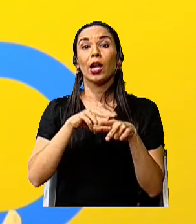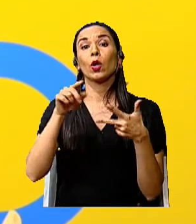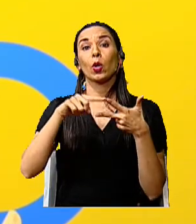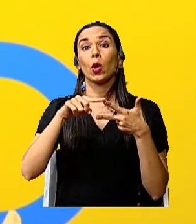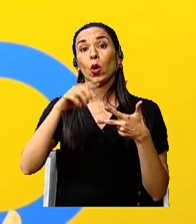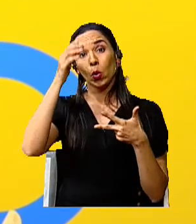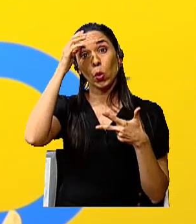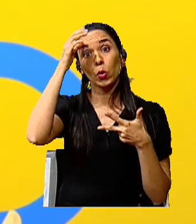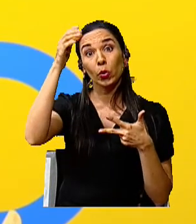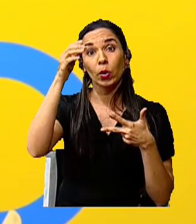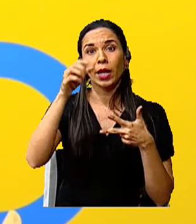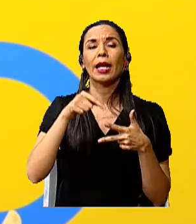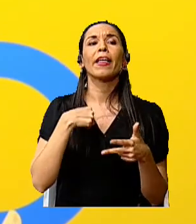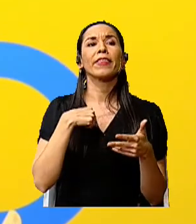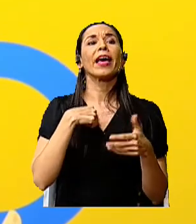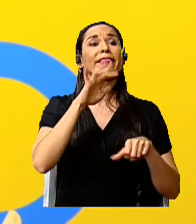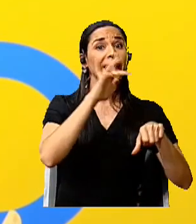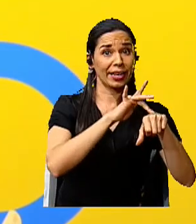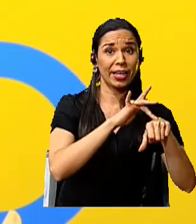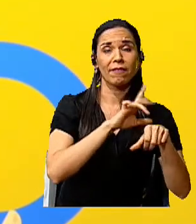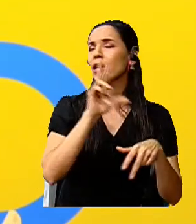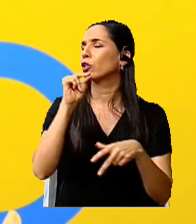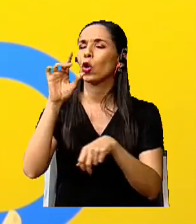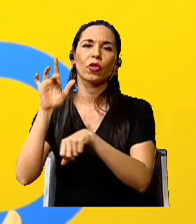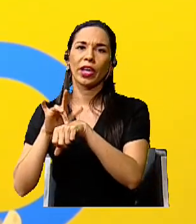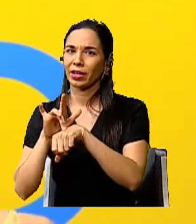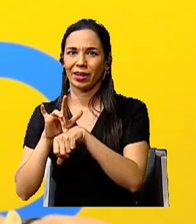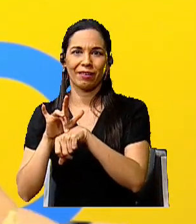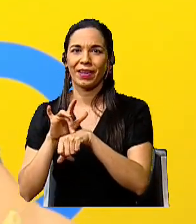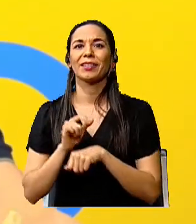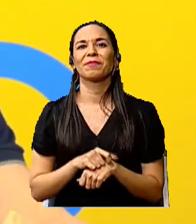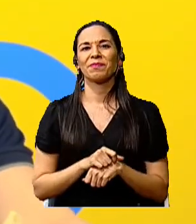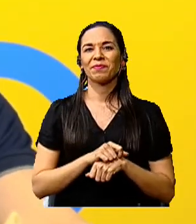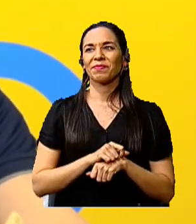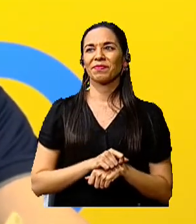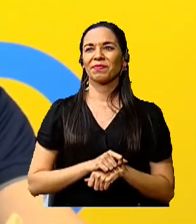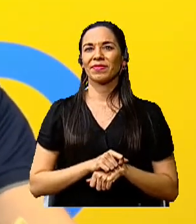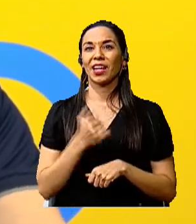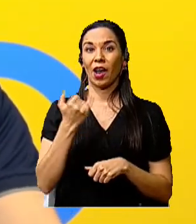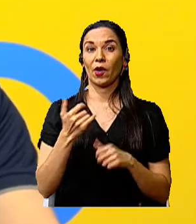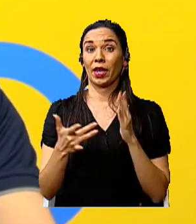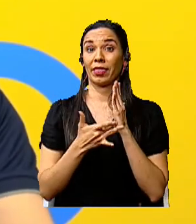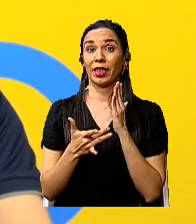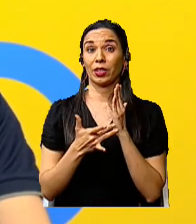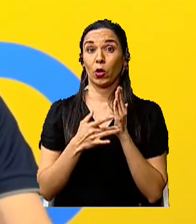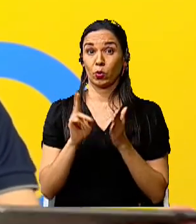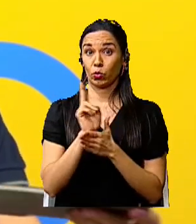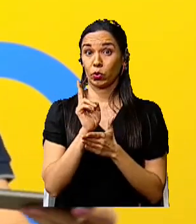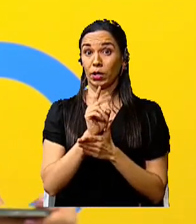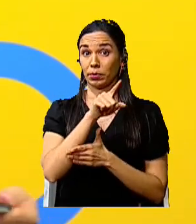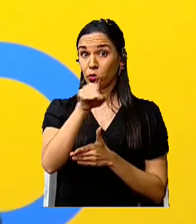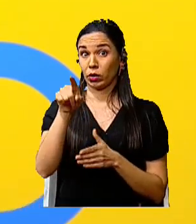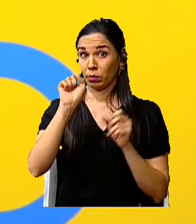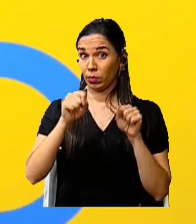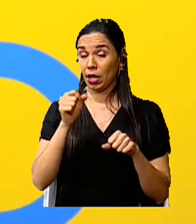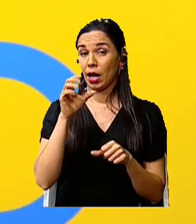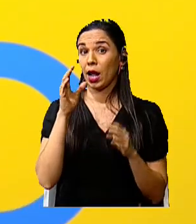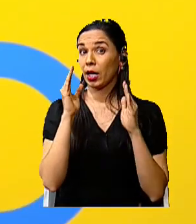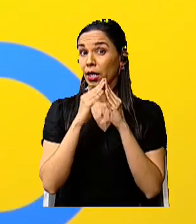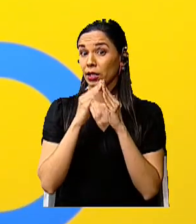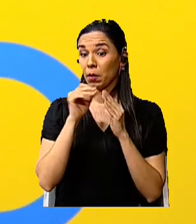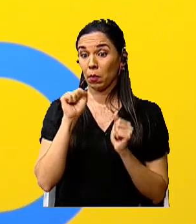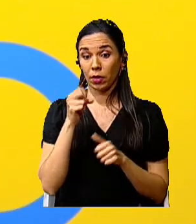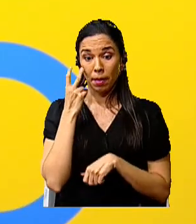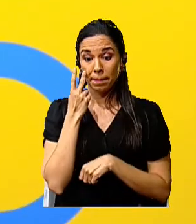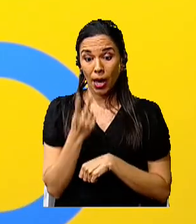tangible e intangible. Yo voy a hacer uso de la tecnología para que ustedes allá en casa puedan